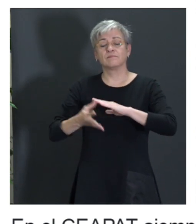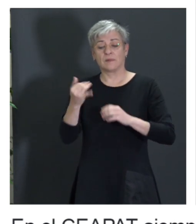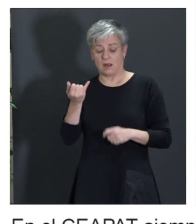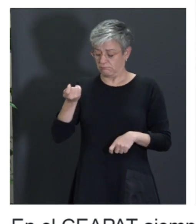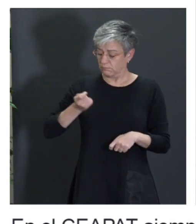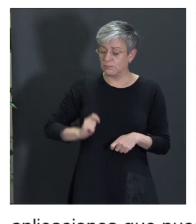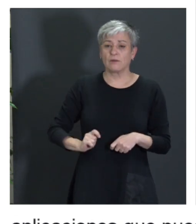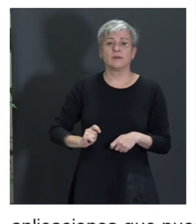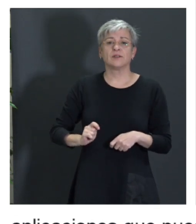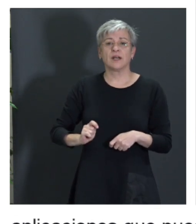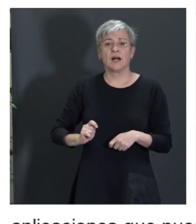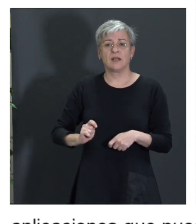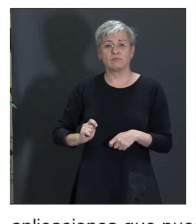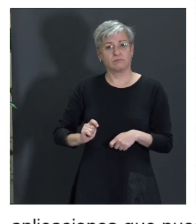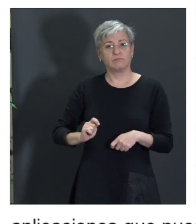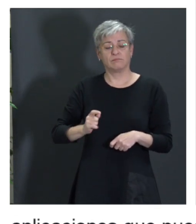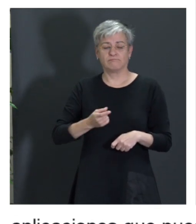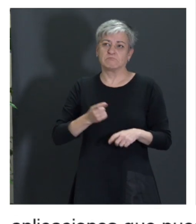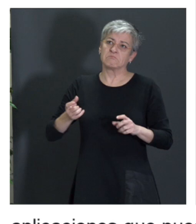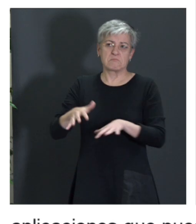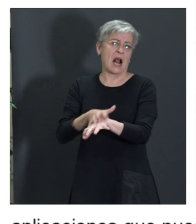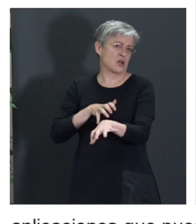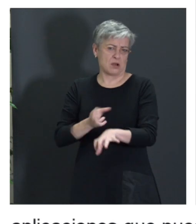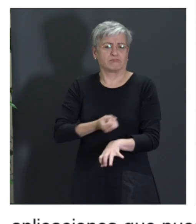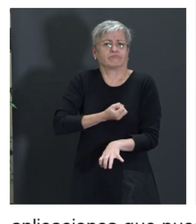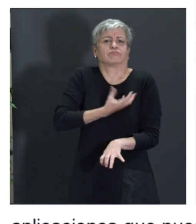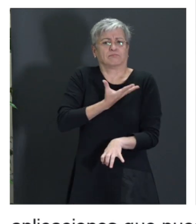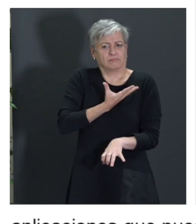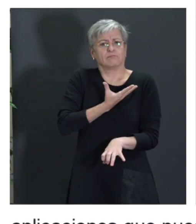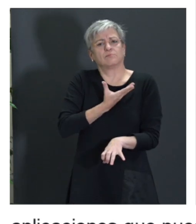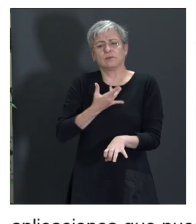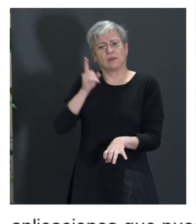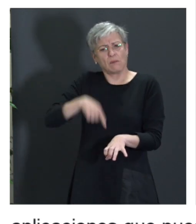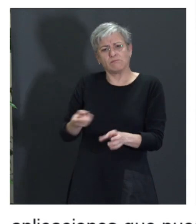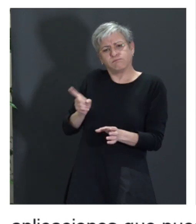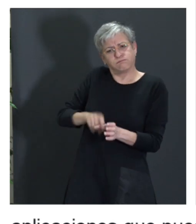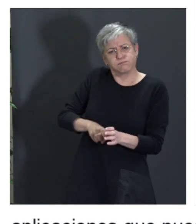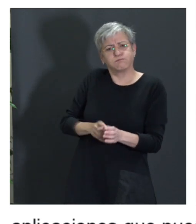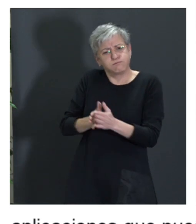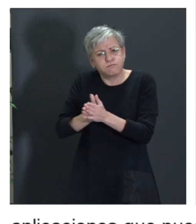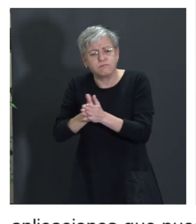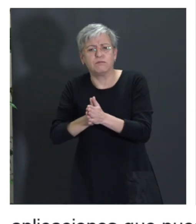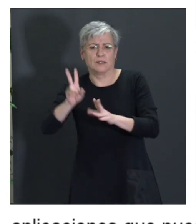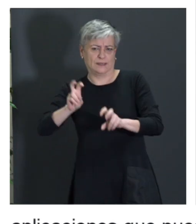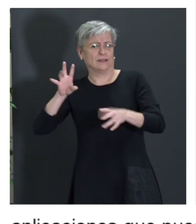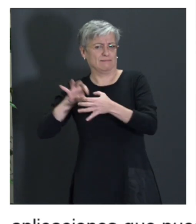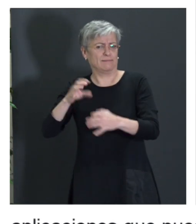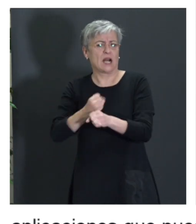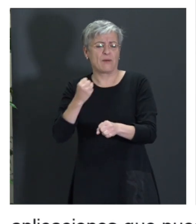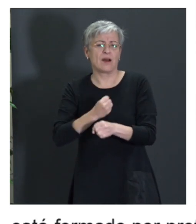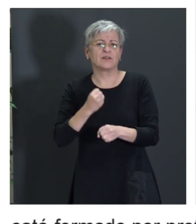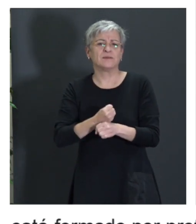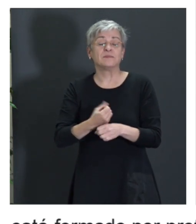profesionales que son bastante vocacionales y están muy implicados realmente con su trabajo. Y